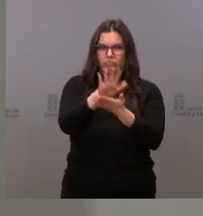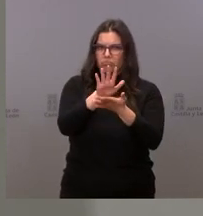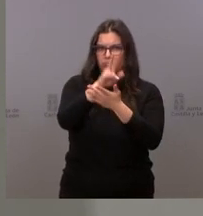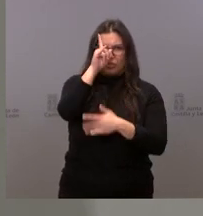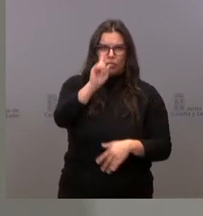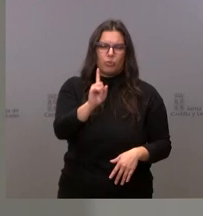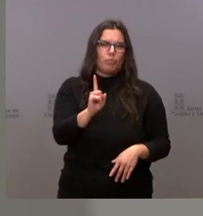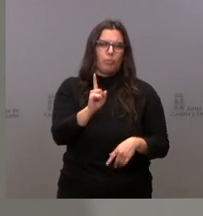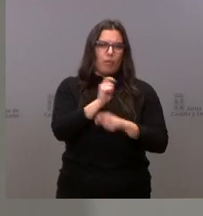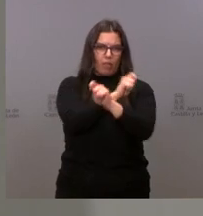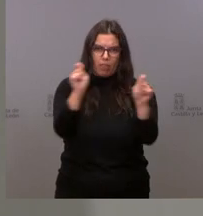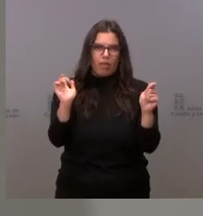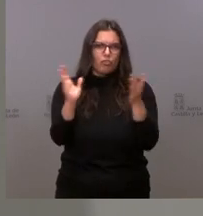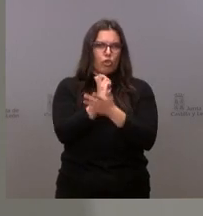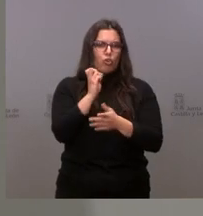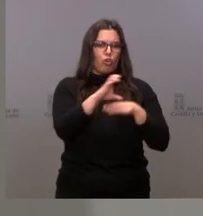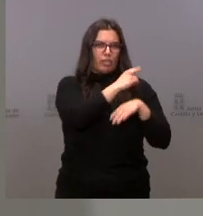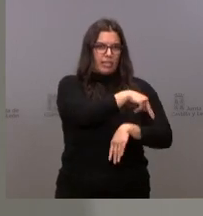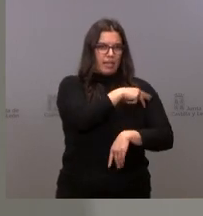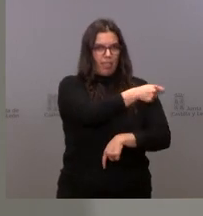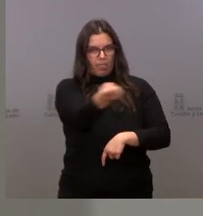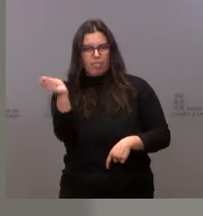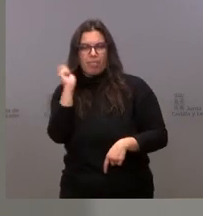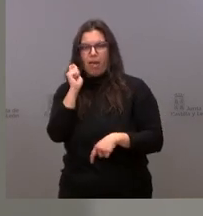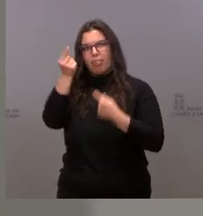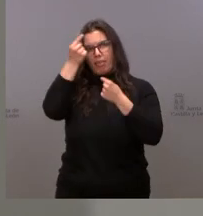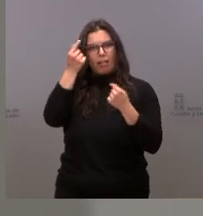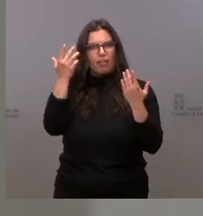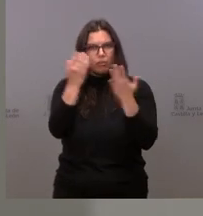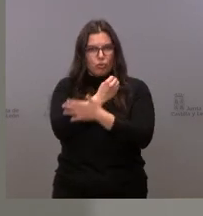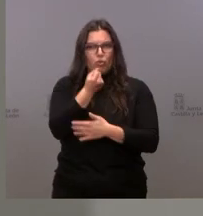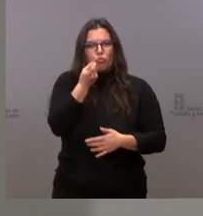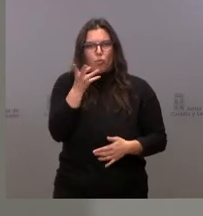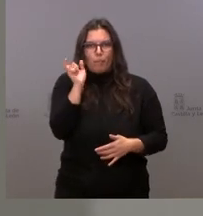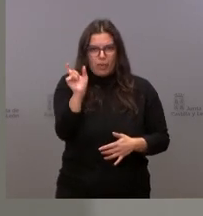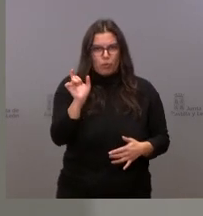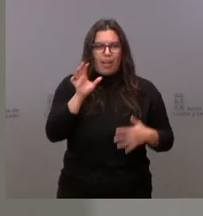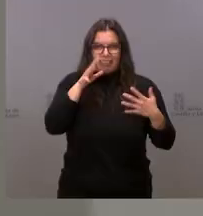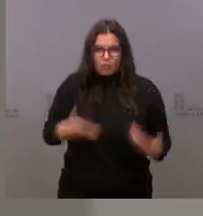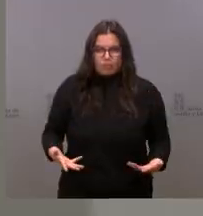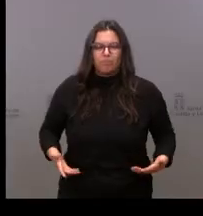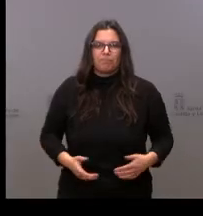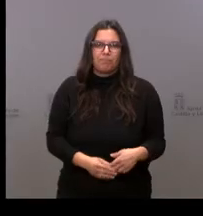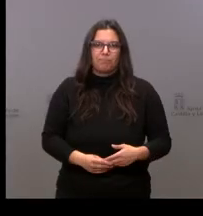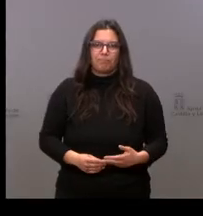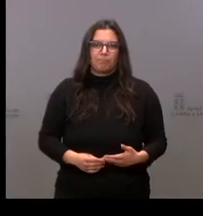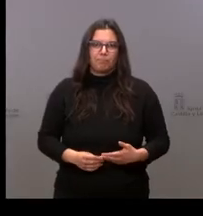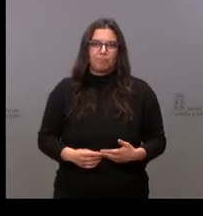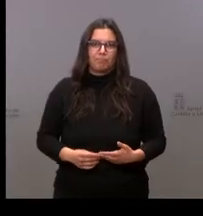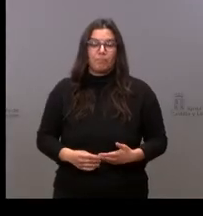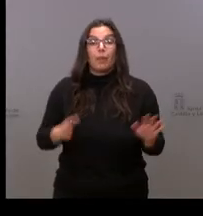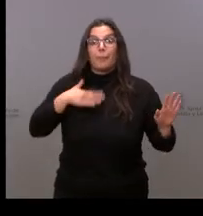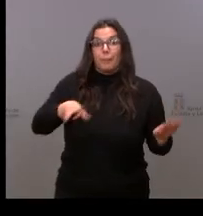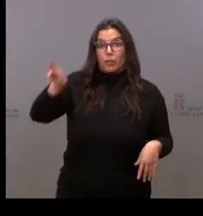que Sanidad nos proporcionará una nota detallada con el número que tengamos hasta el momento. Pero,